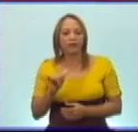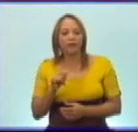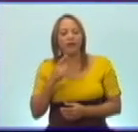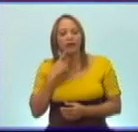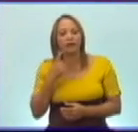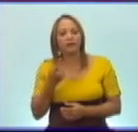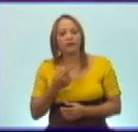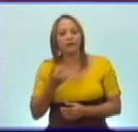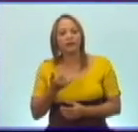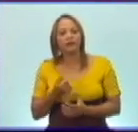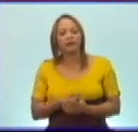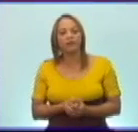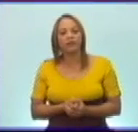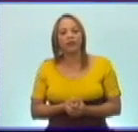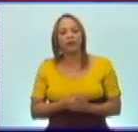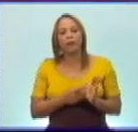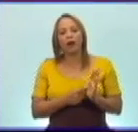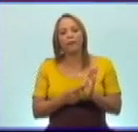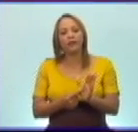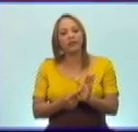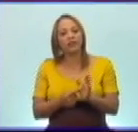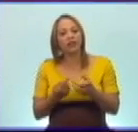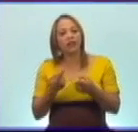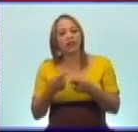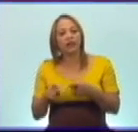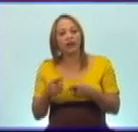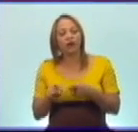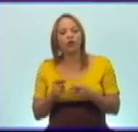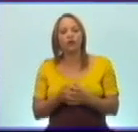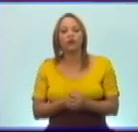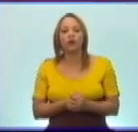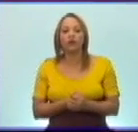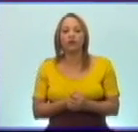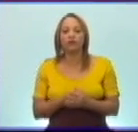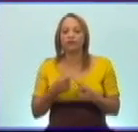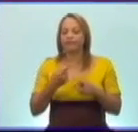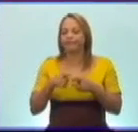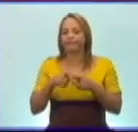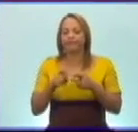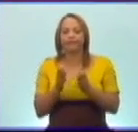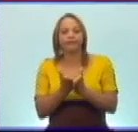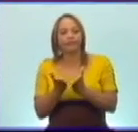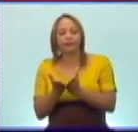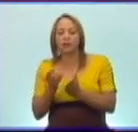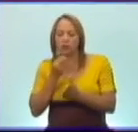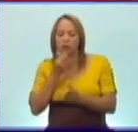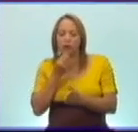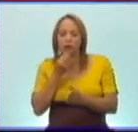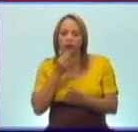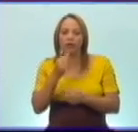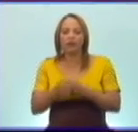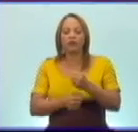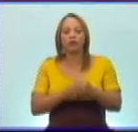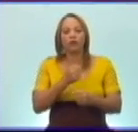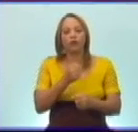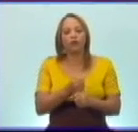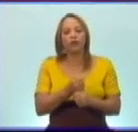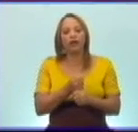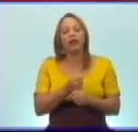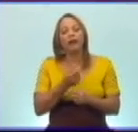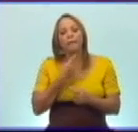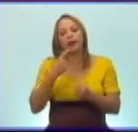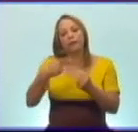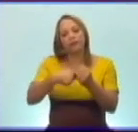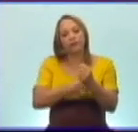vamos a presentar, como siempre hemos hecho, otros materiales que ustedes pueden consultar para